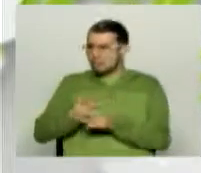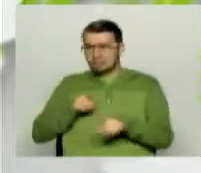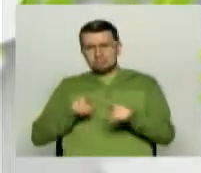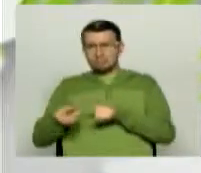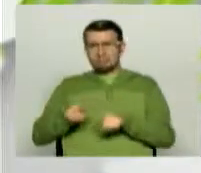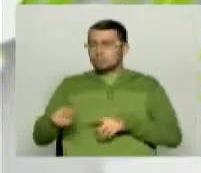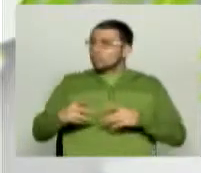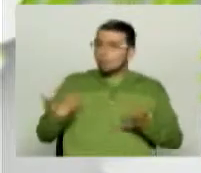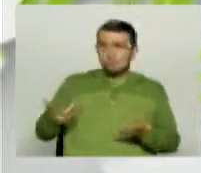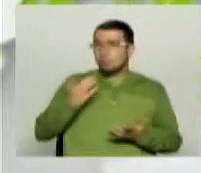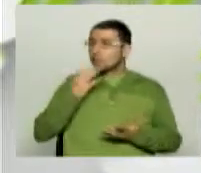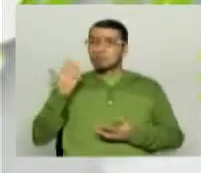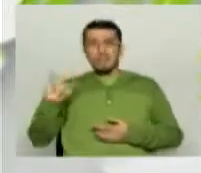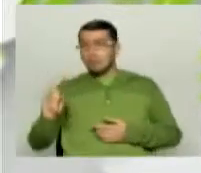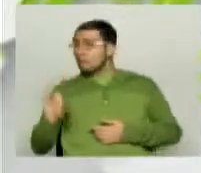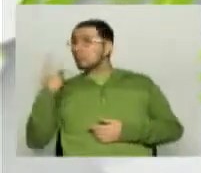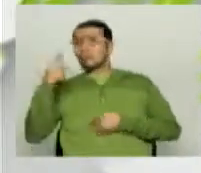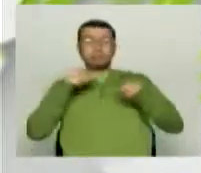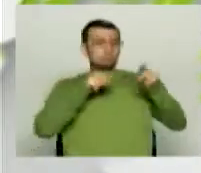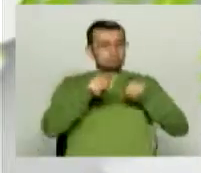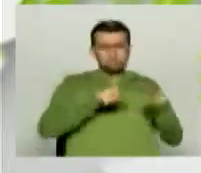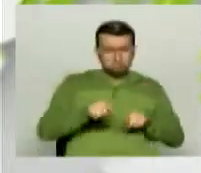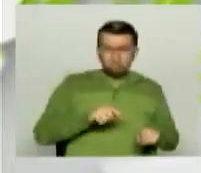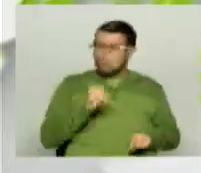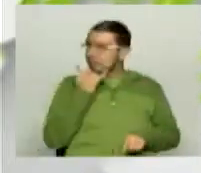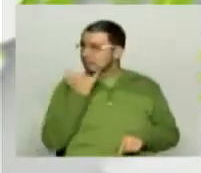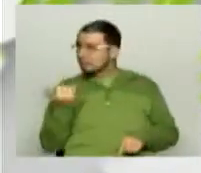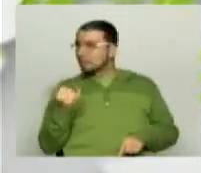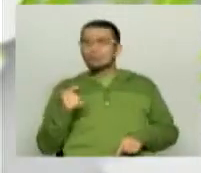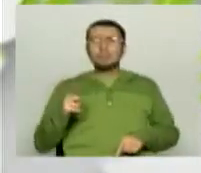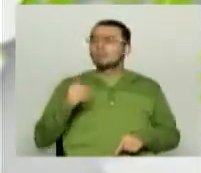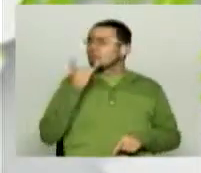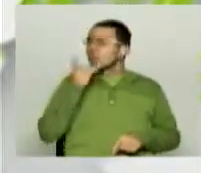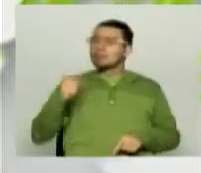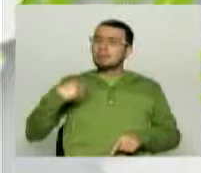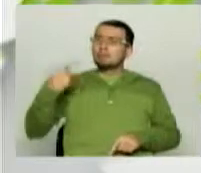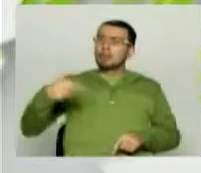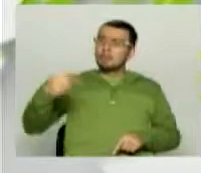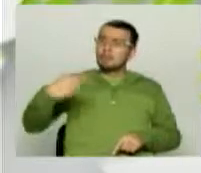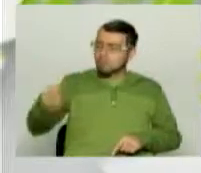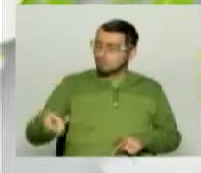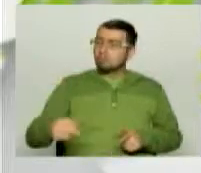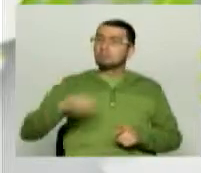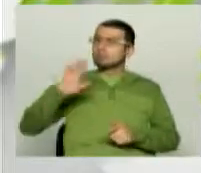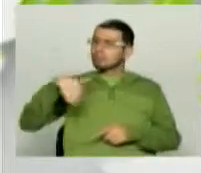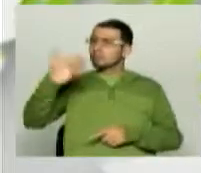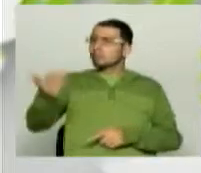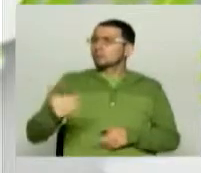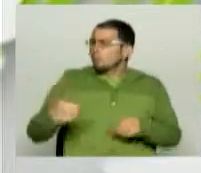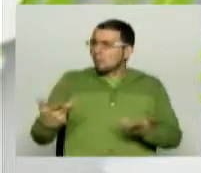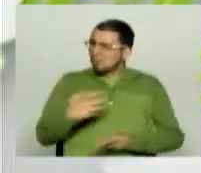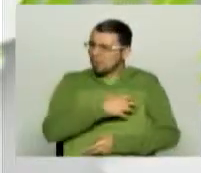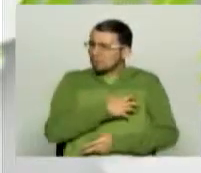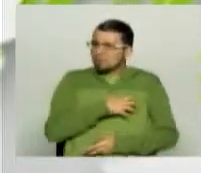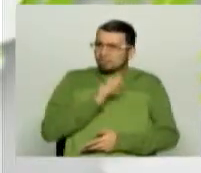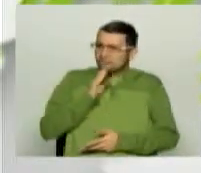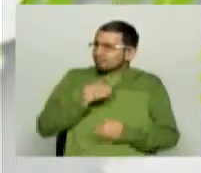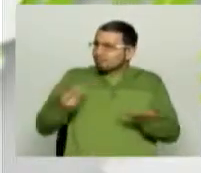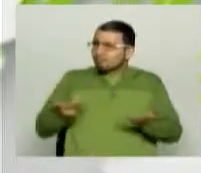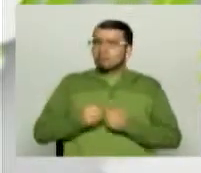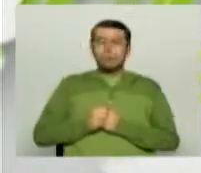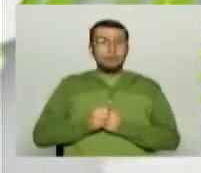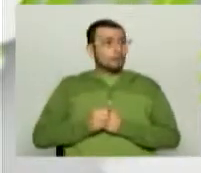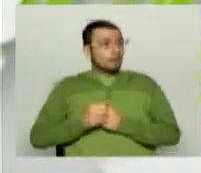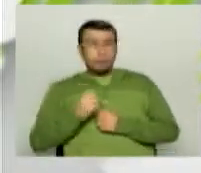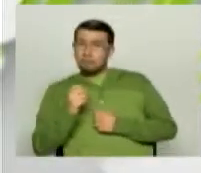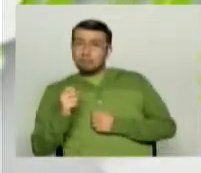bueno, ya estamos pues en la primera fase, ¿qué viene a partir de estos encuentros? ¿Cómo va a quedar pues entonces esos equipos campeones? A ver, actualmente se juega